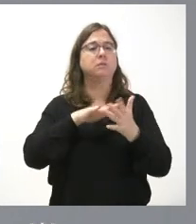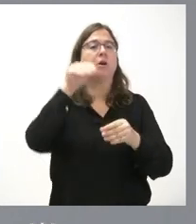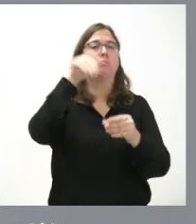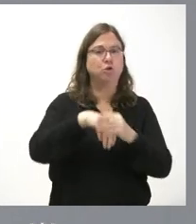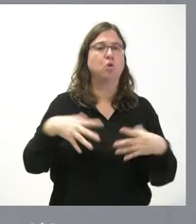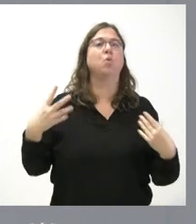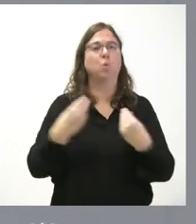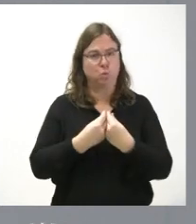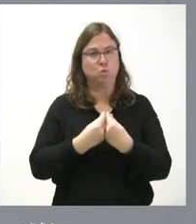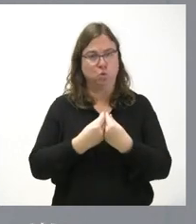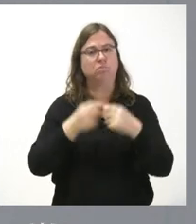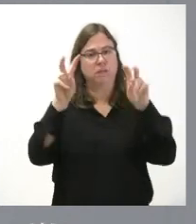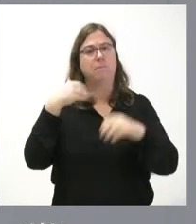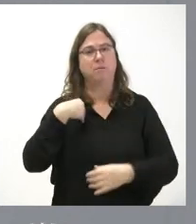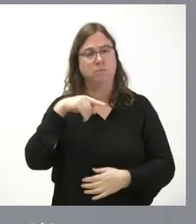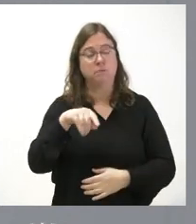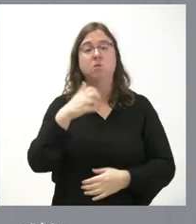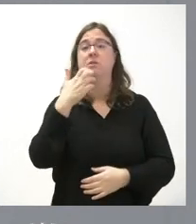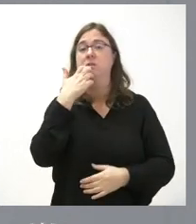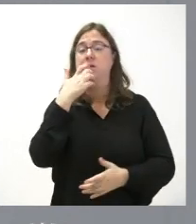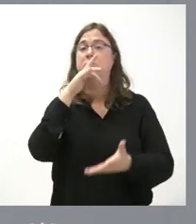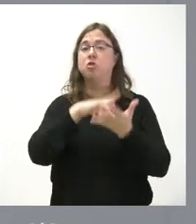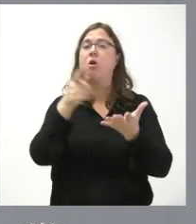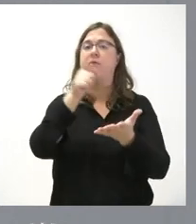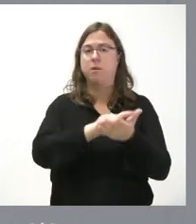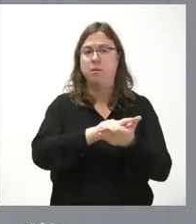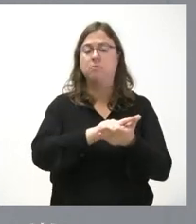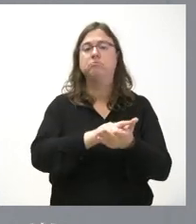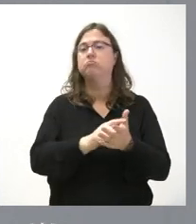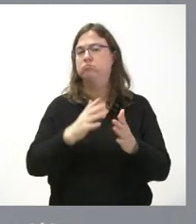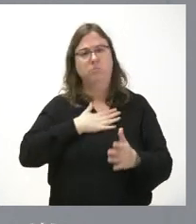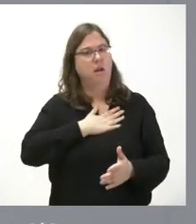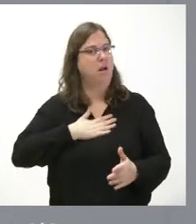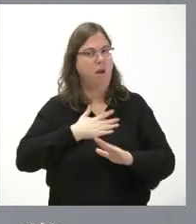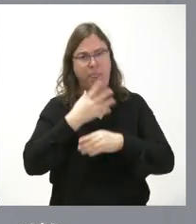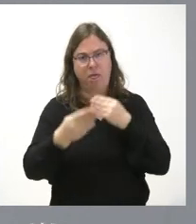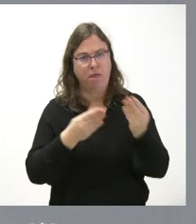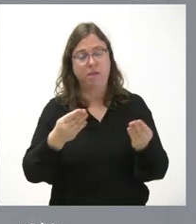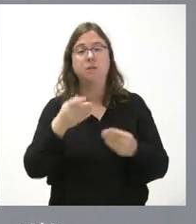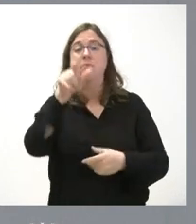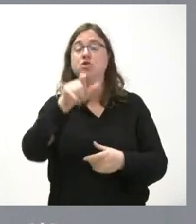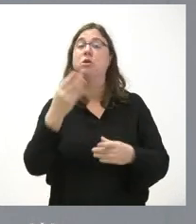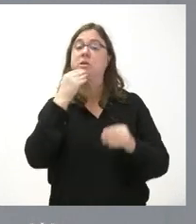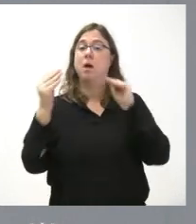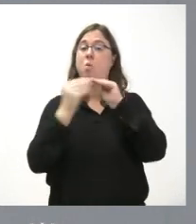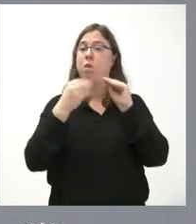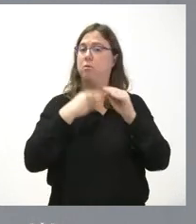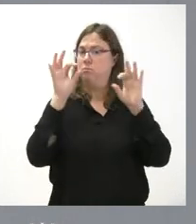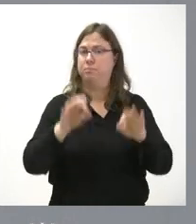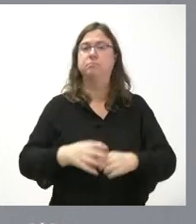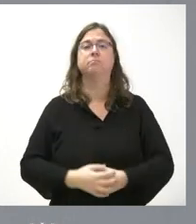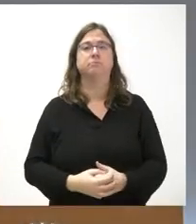conjuntamente en torno a este asunto y si se produce en más ocasiones pues estaremos encantados de hacerlo con todo aquel que comparte estos criterios que tenemos nosotros